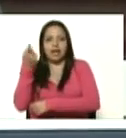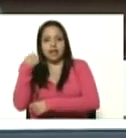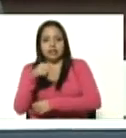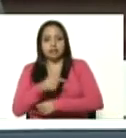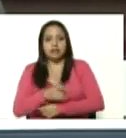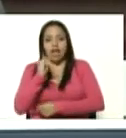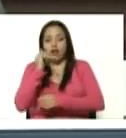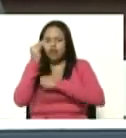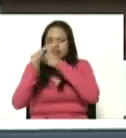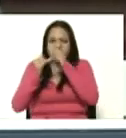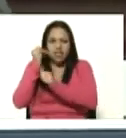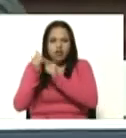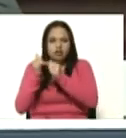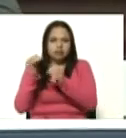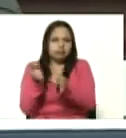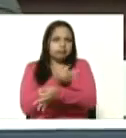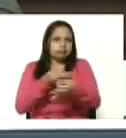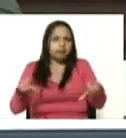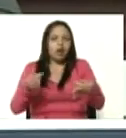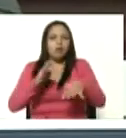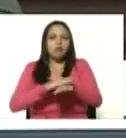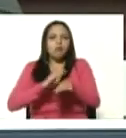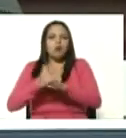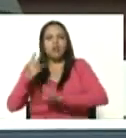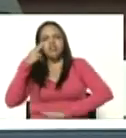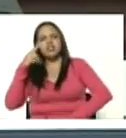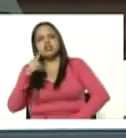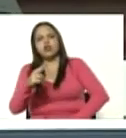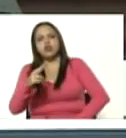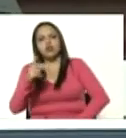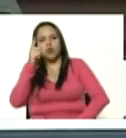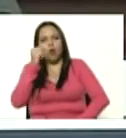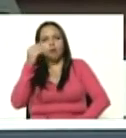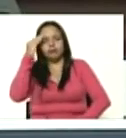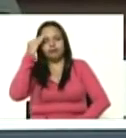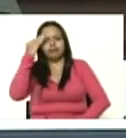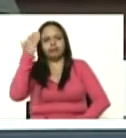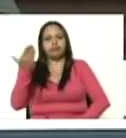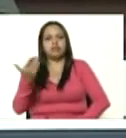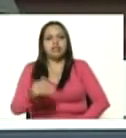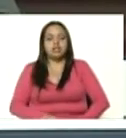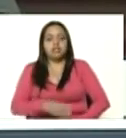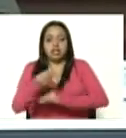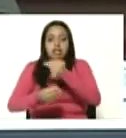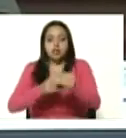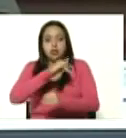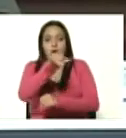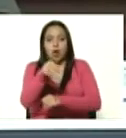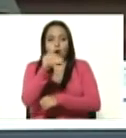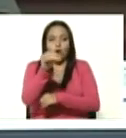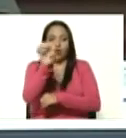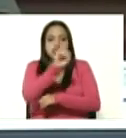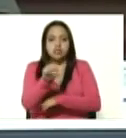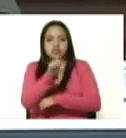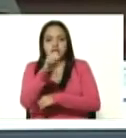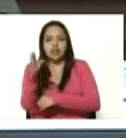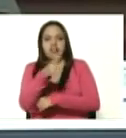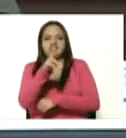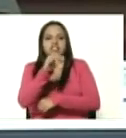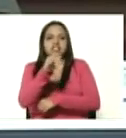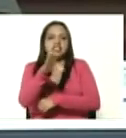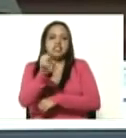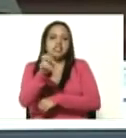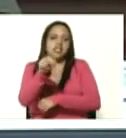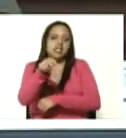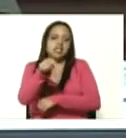parece extraordinario porque es la visión que da un hombre de la sabiduría de José Vicente Rangel sobre los acontecimientos